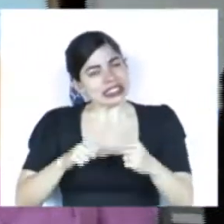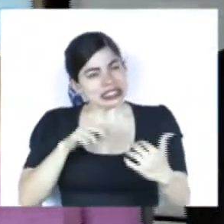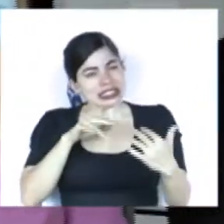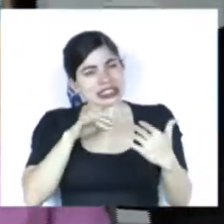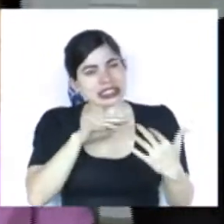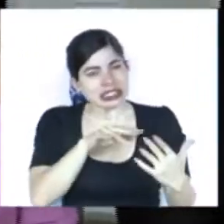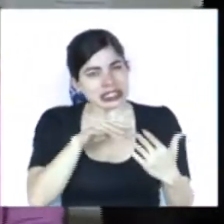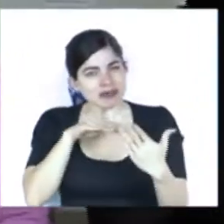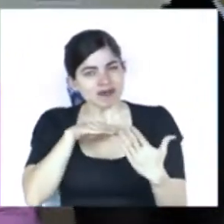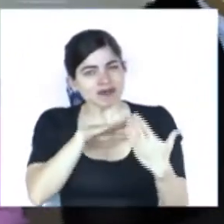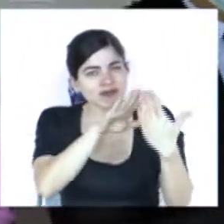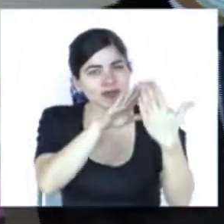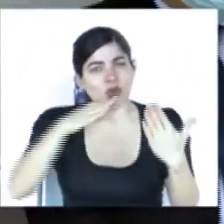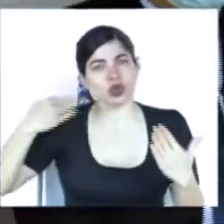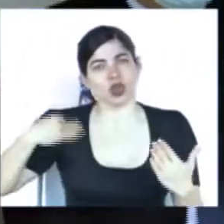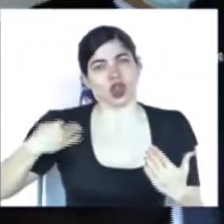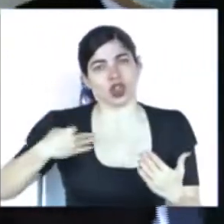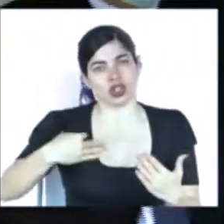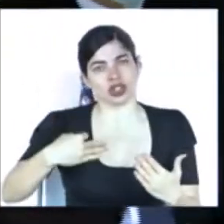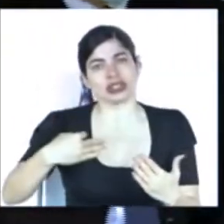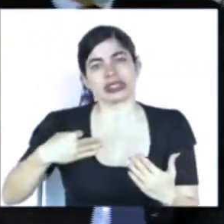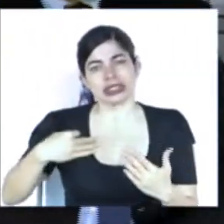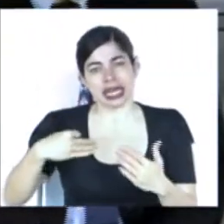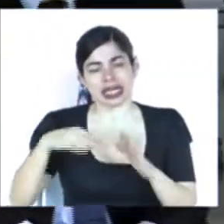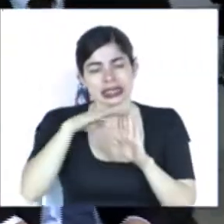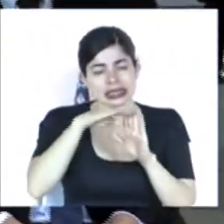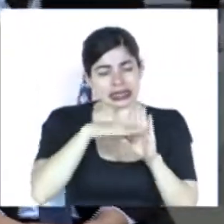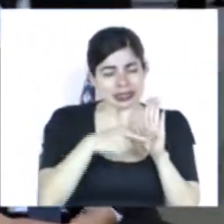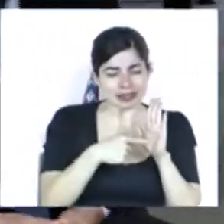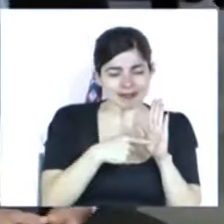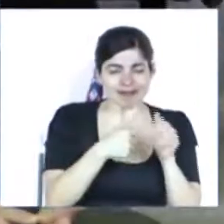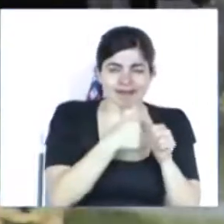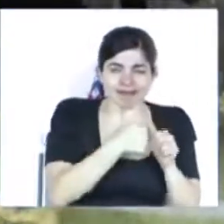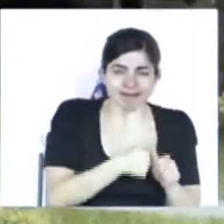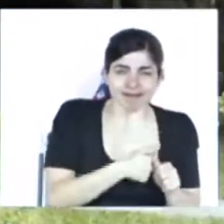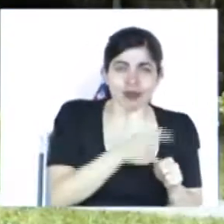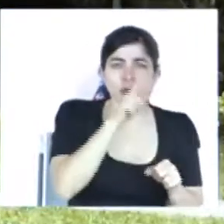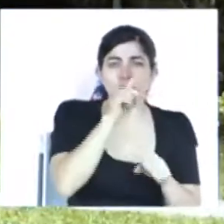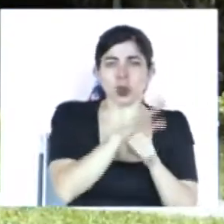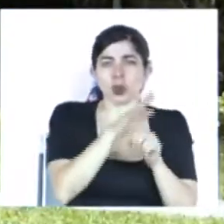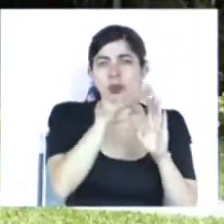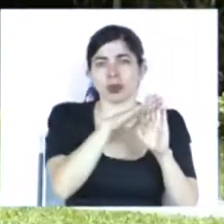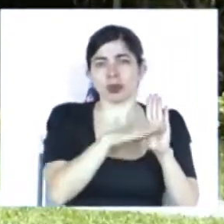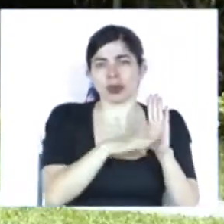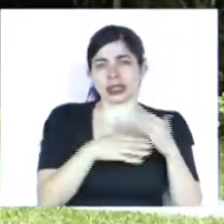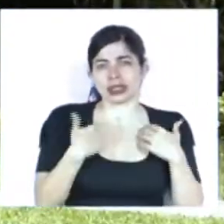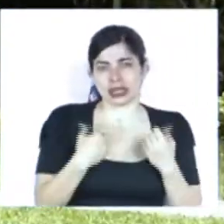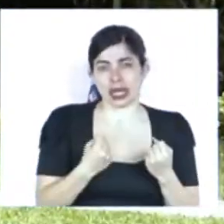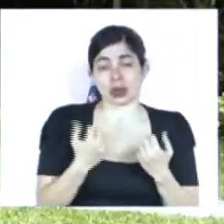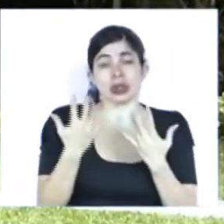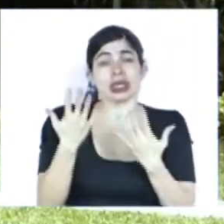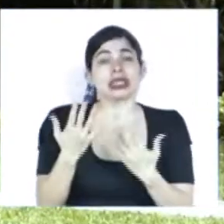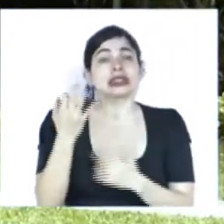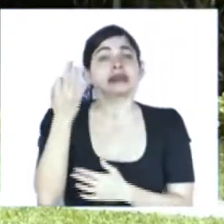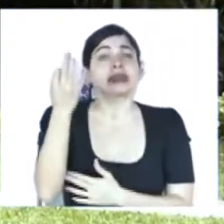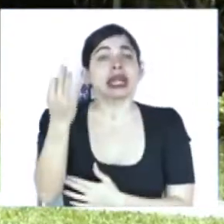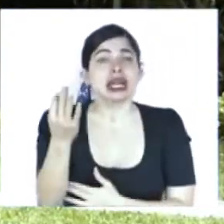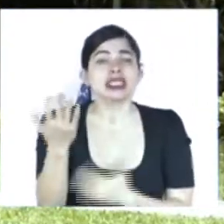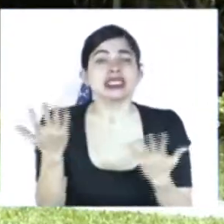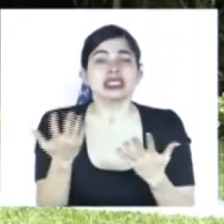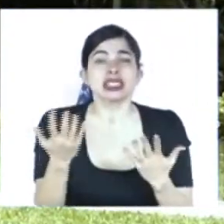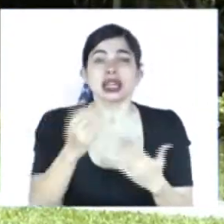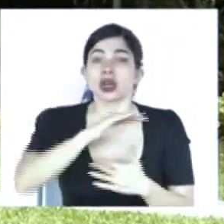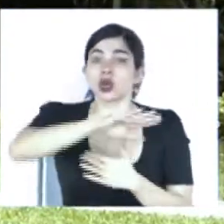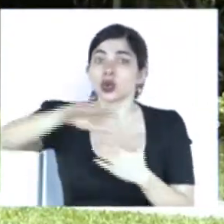tomando las medidas necesarias y cumpliendo los protocolos sanitarios con la esperanza de que todas y